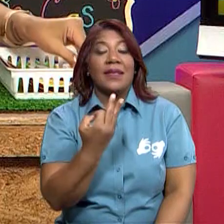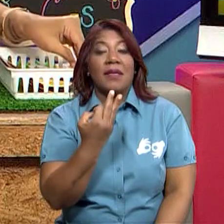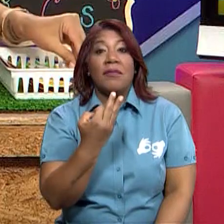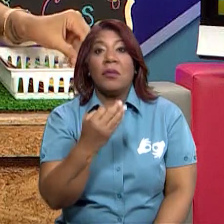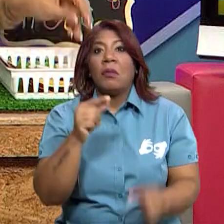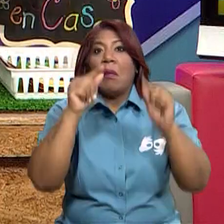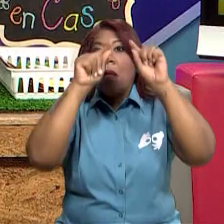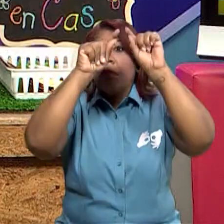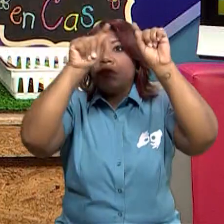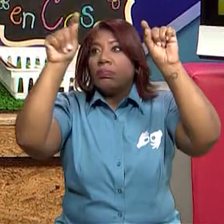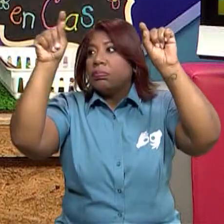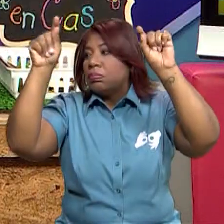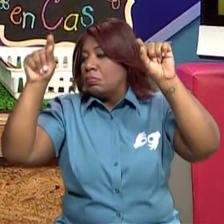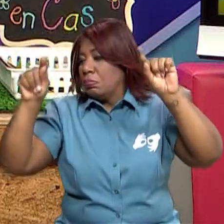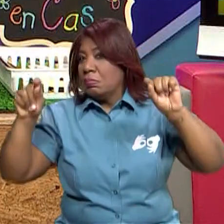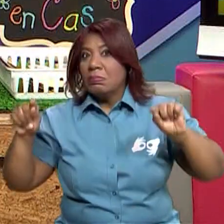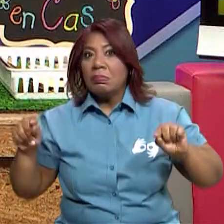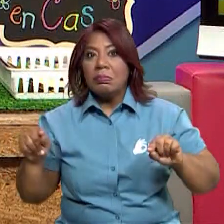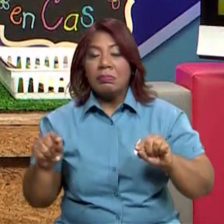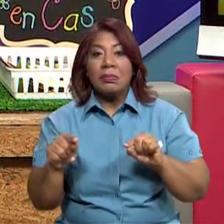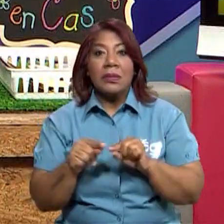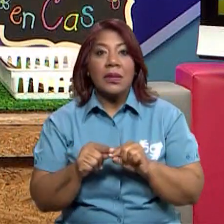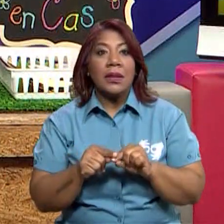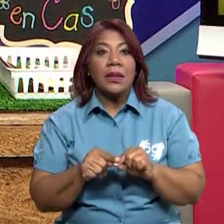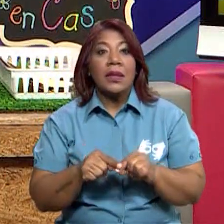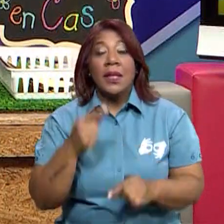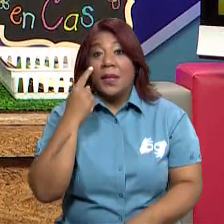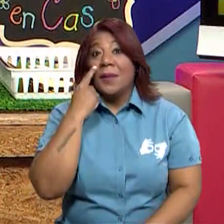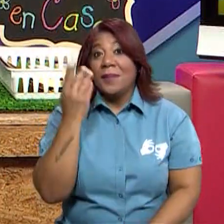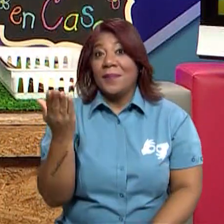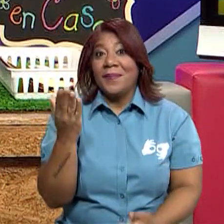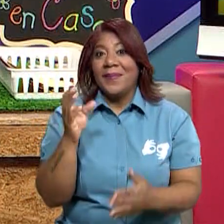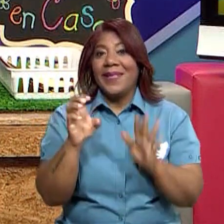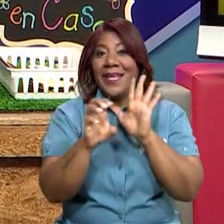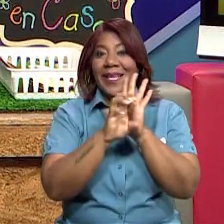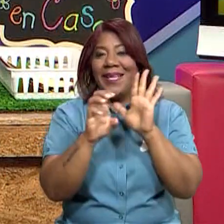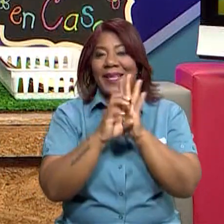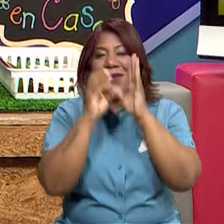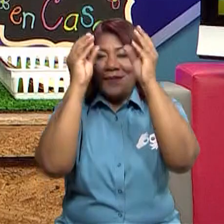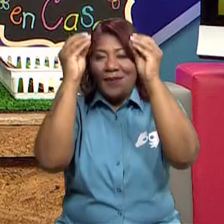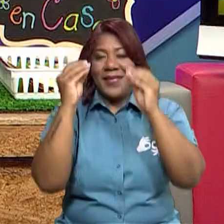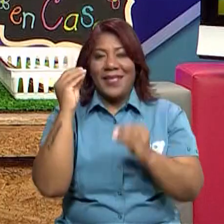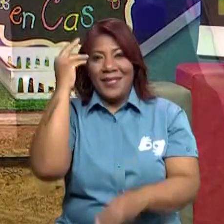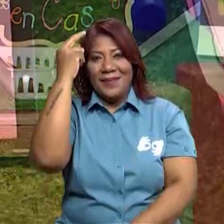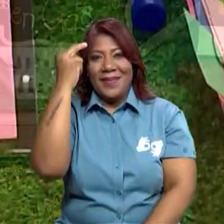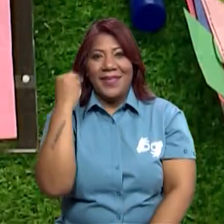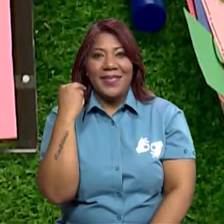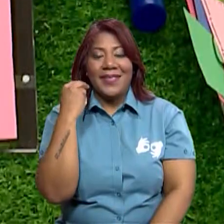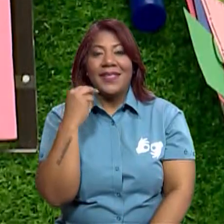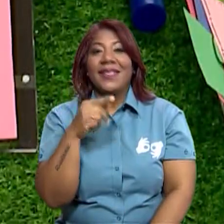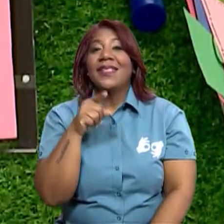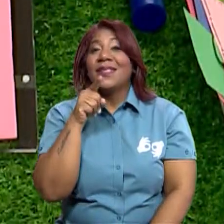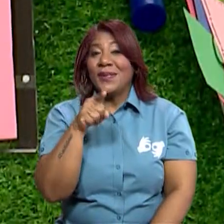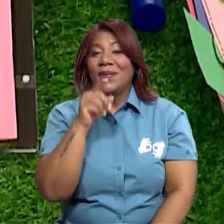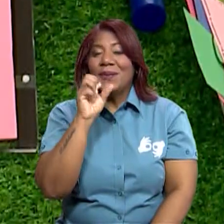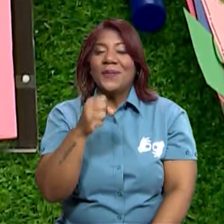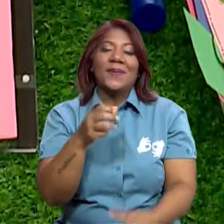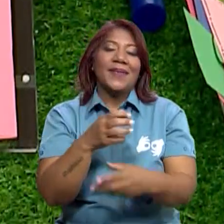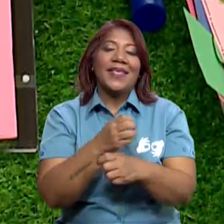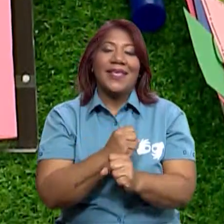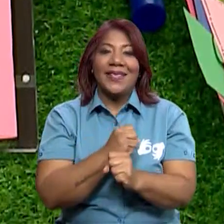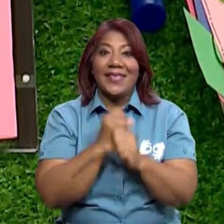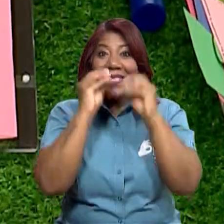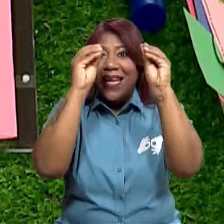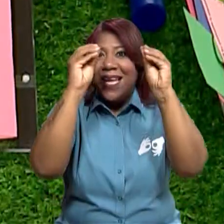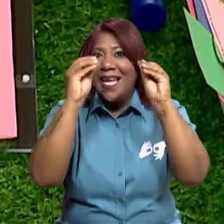pegarlo aquí para que se vea como el ejemplo que ya te he traído. ¿Ok? Y de esta forma vas a poder decirle a tu